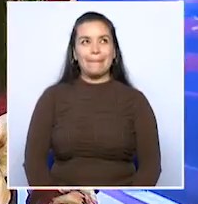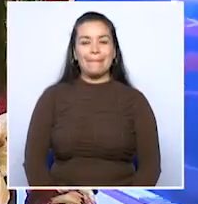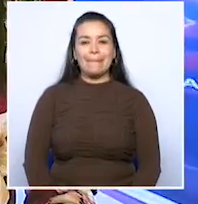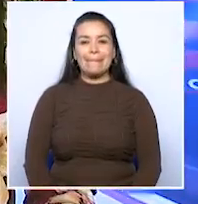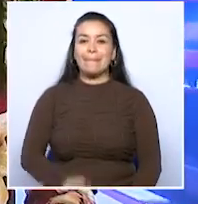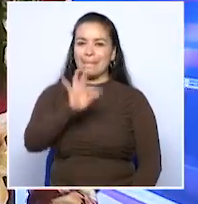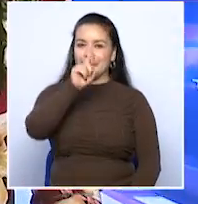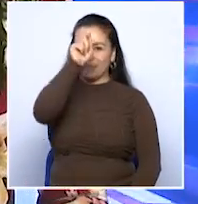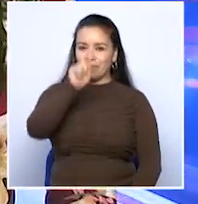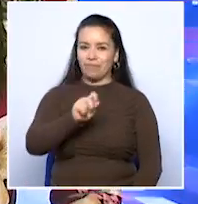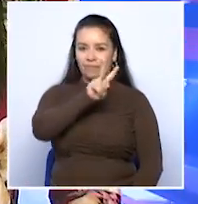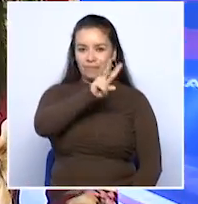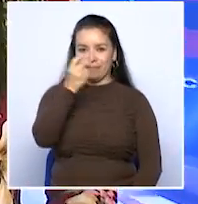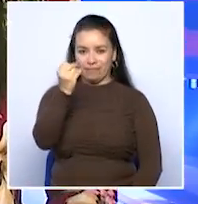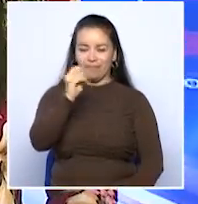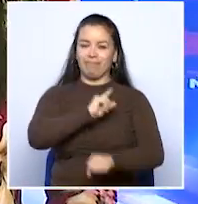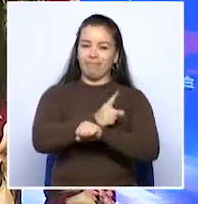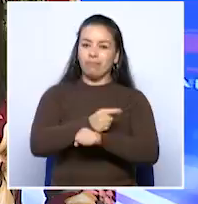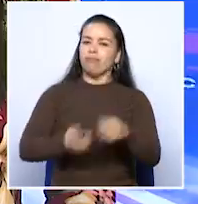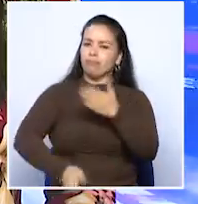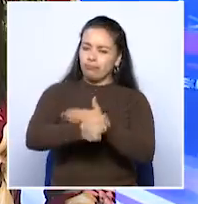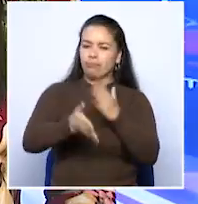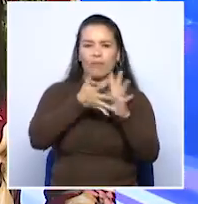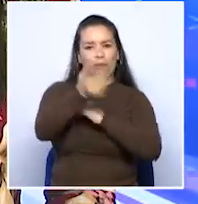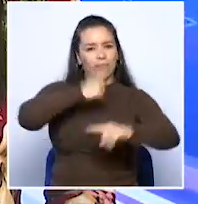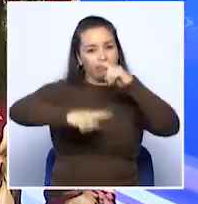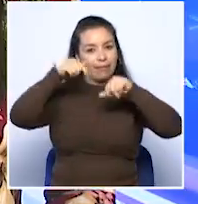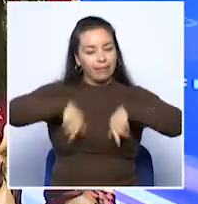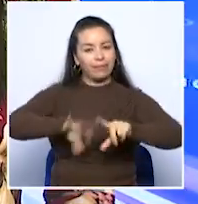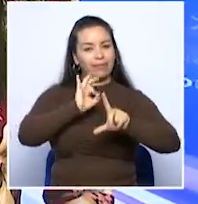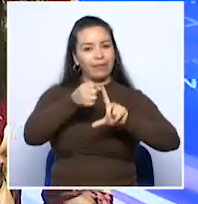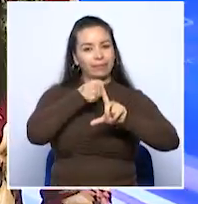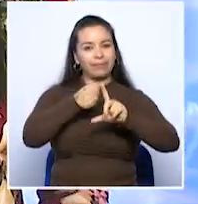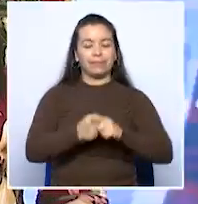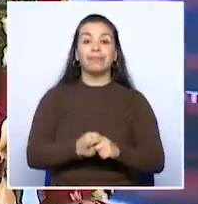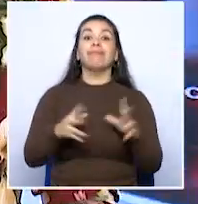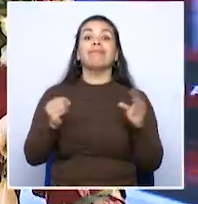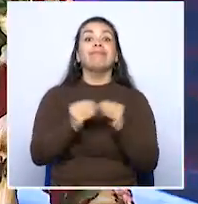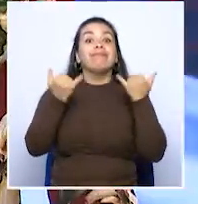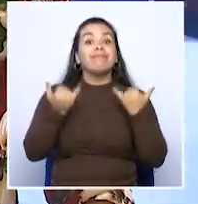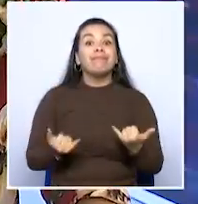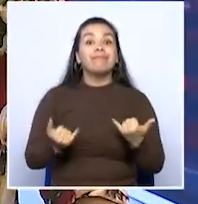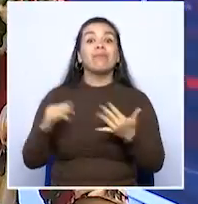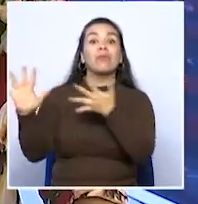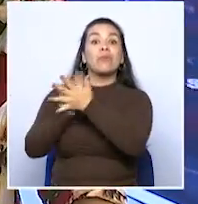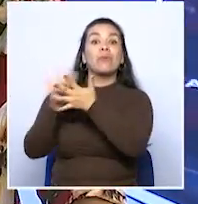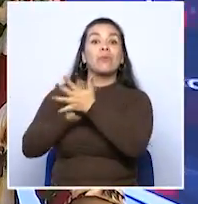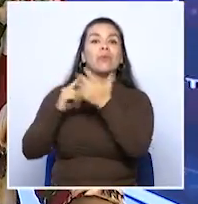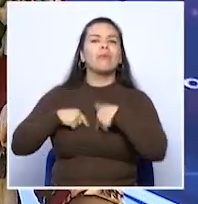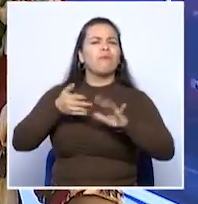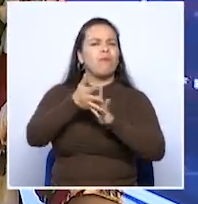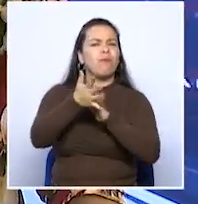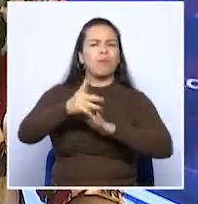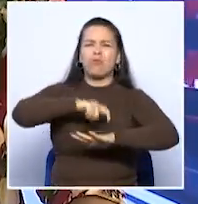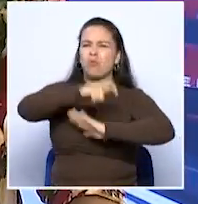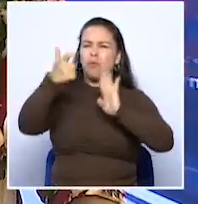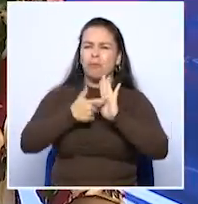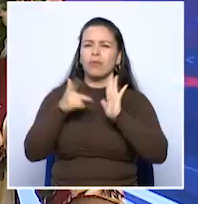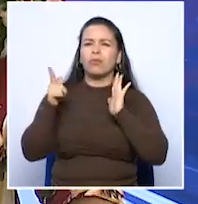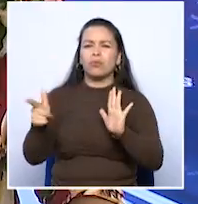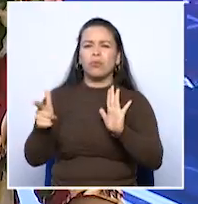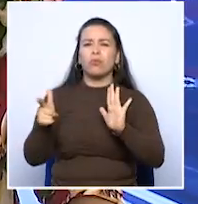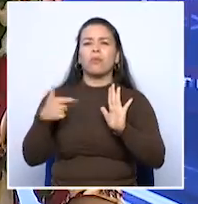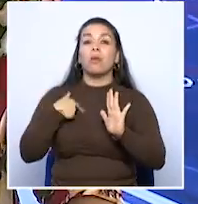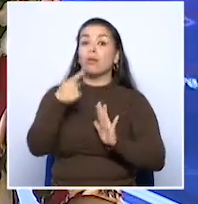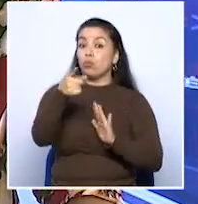8 de la noche, 20 minutos. Continuamos con más información en Telecafé Noticias y es momento de conocer toda la información de la sección